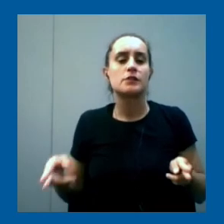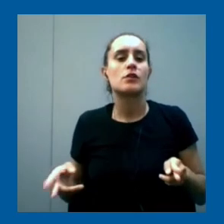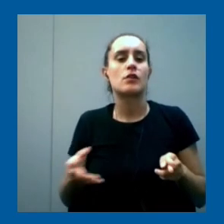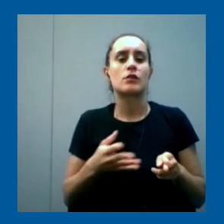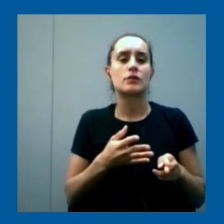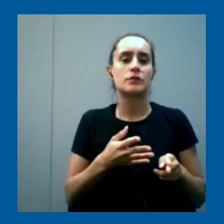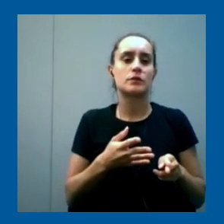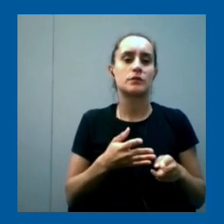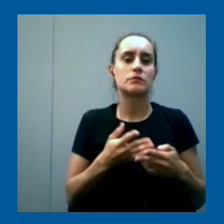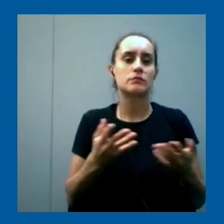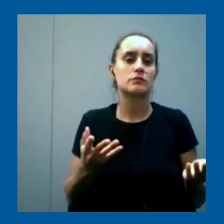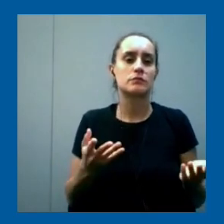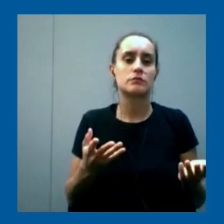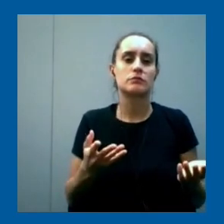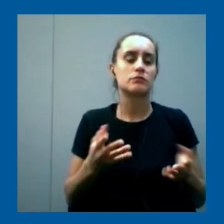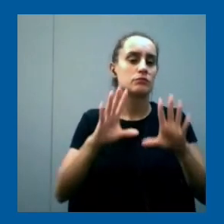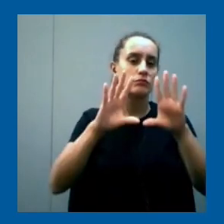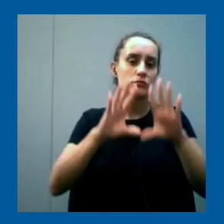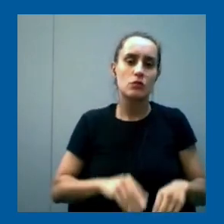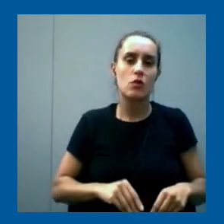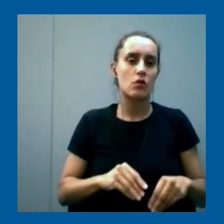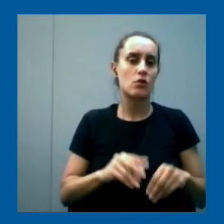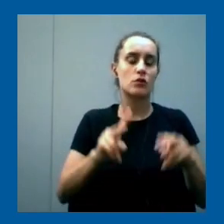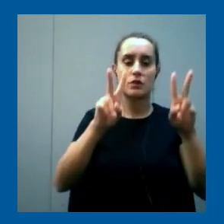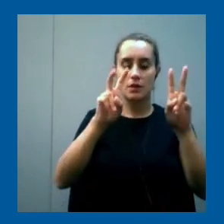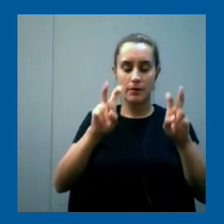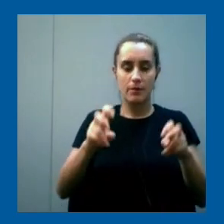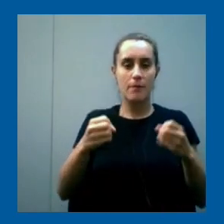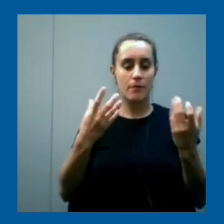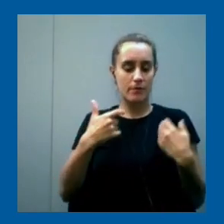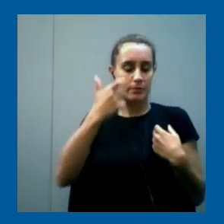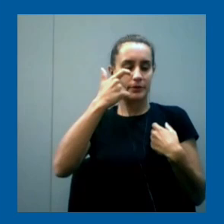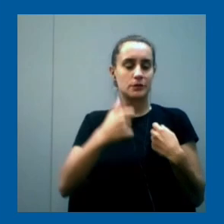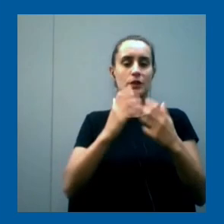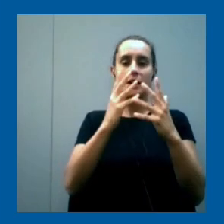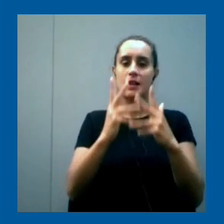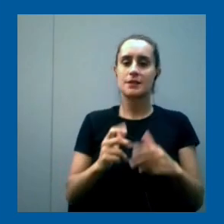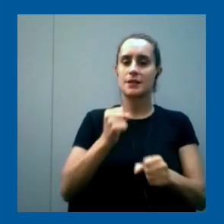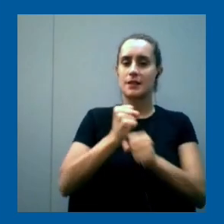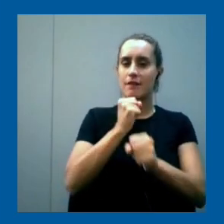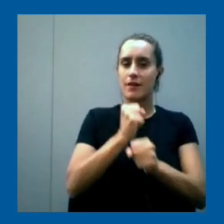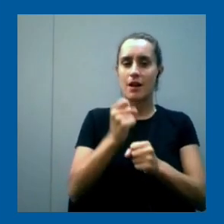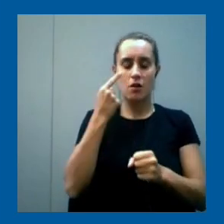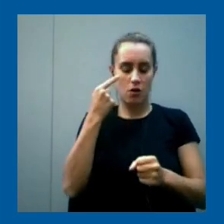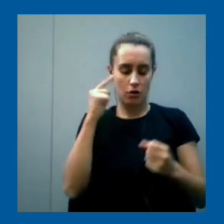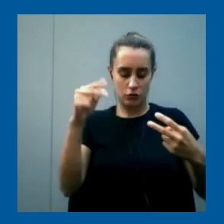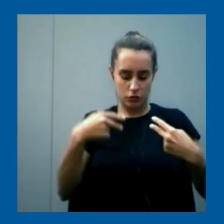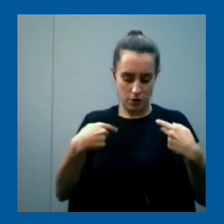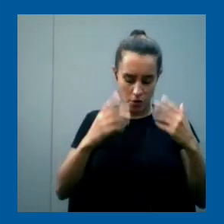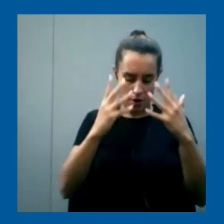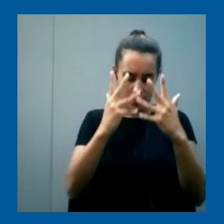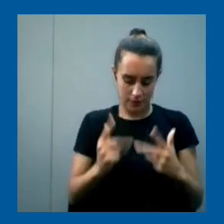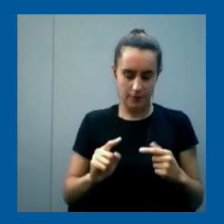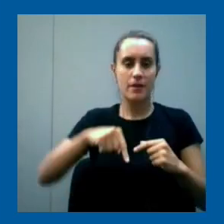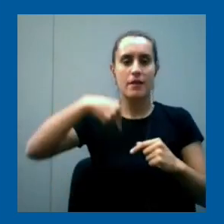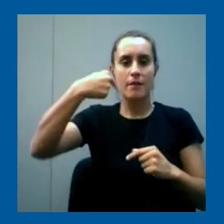grid, todo lo que hace que empiecen a trabajar y a conocerse y a organizarse para poder,